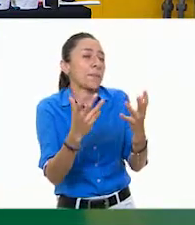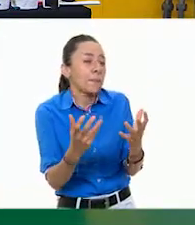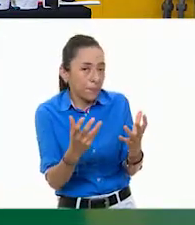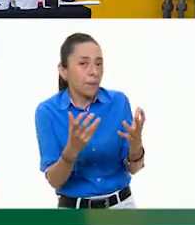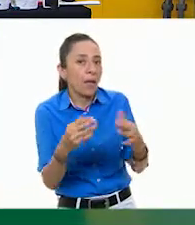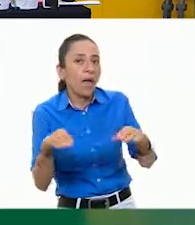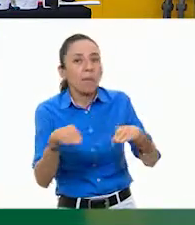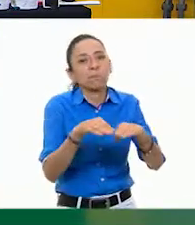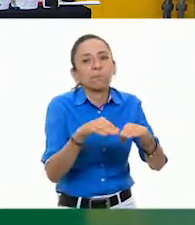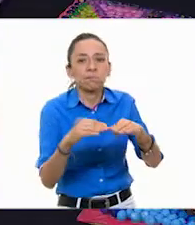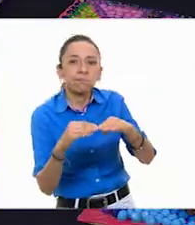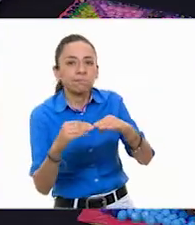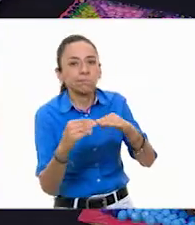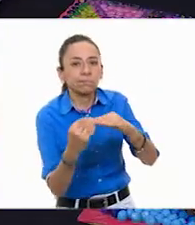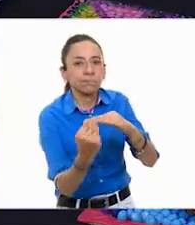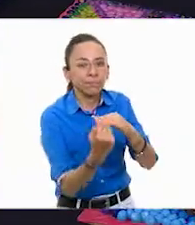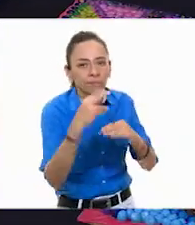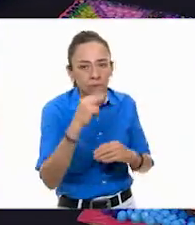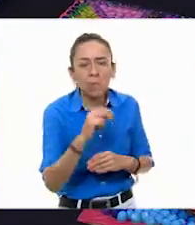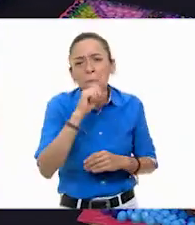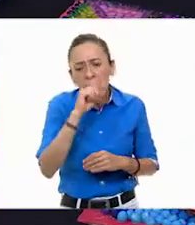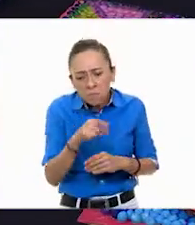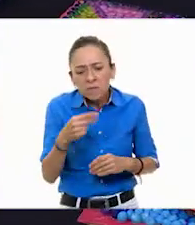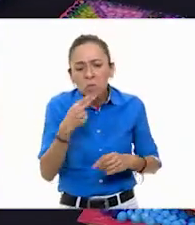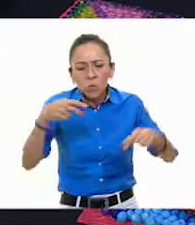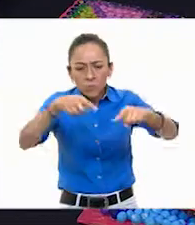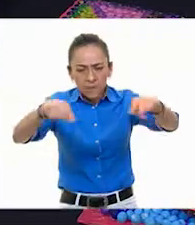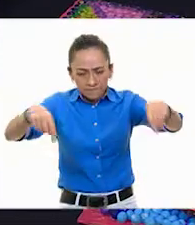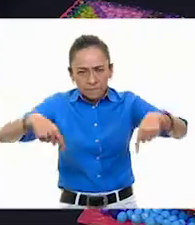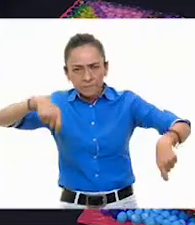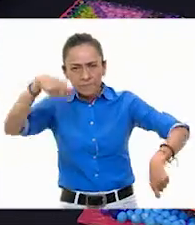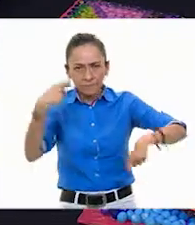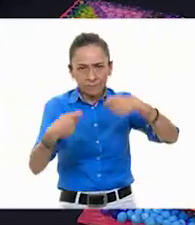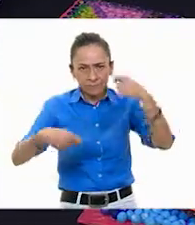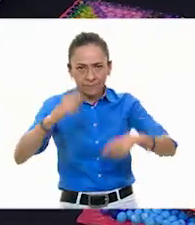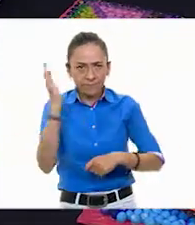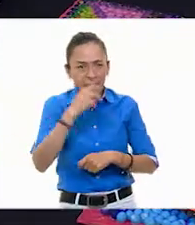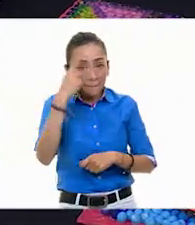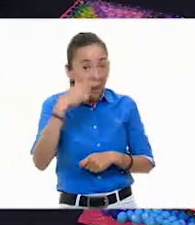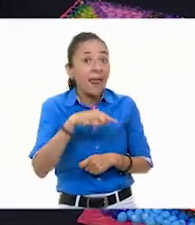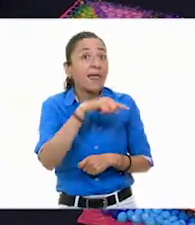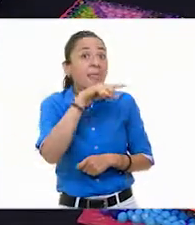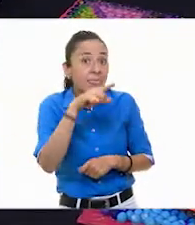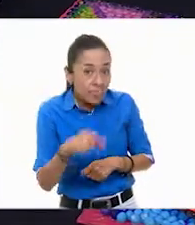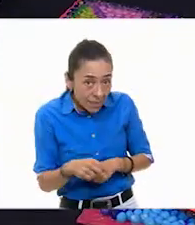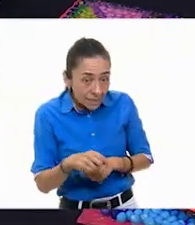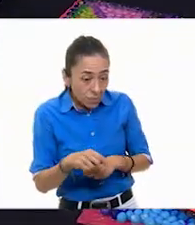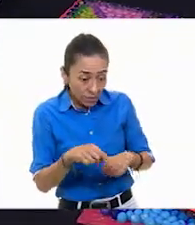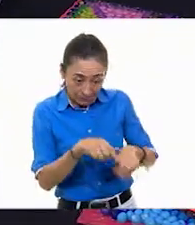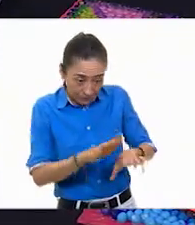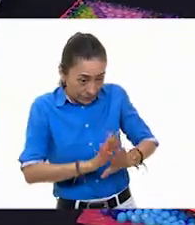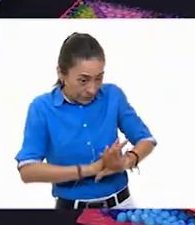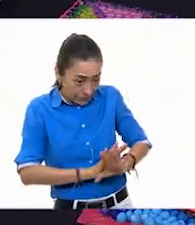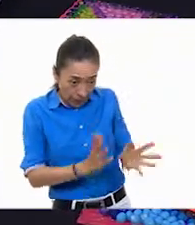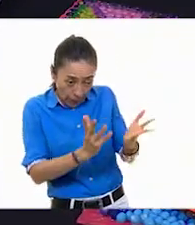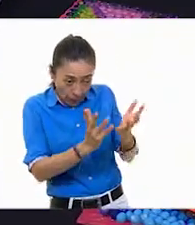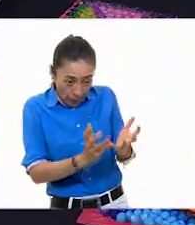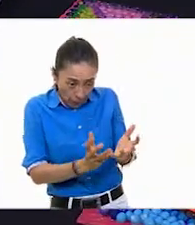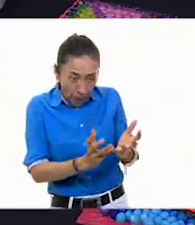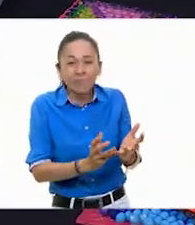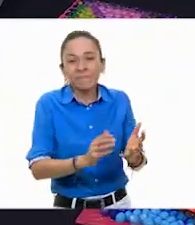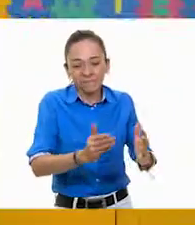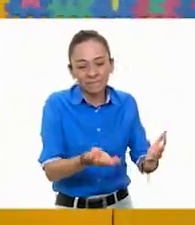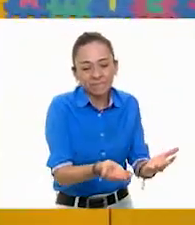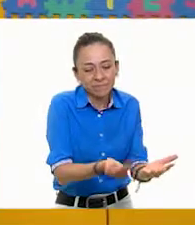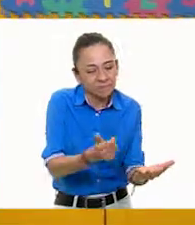plástico, porque nos va a ser más fácil despegar las semillas ya con pigmento, separarlas,